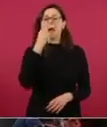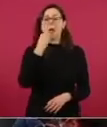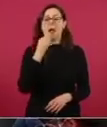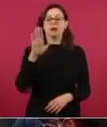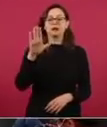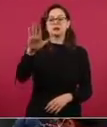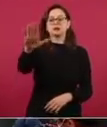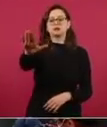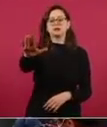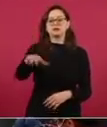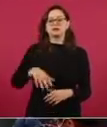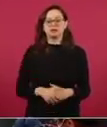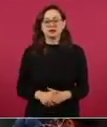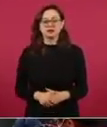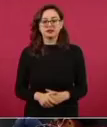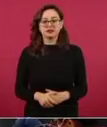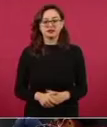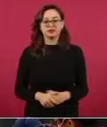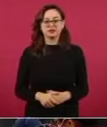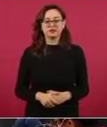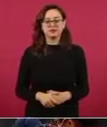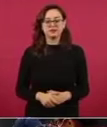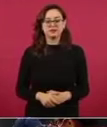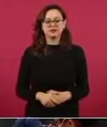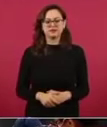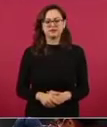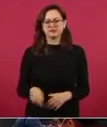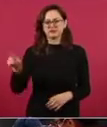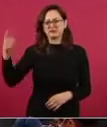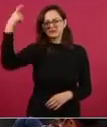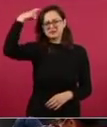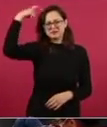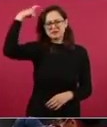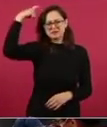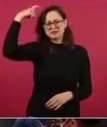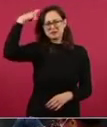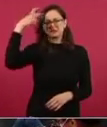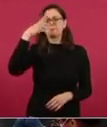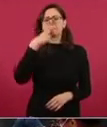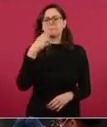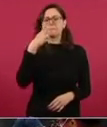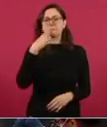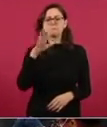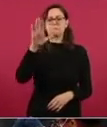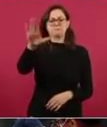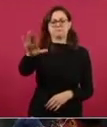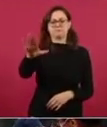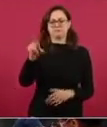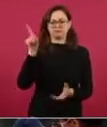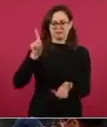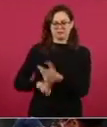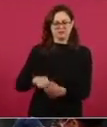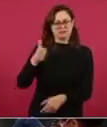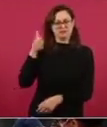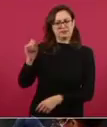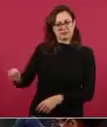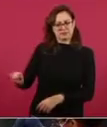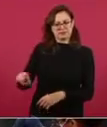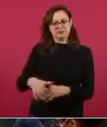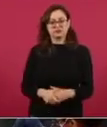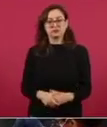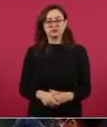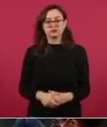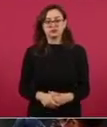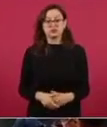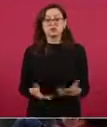de pensamiento hitleriano, porque incluso aclaré que puede